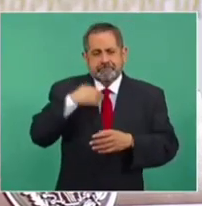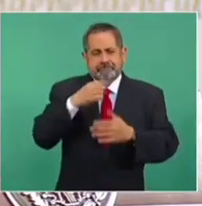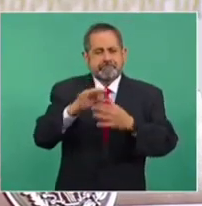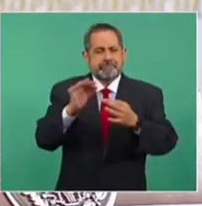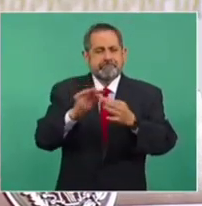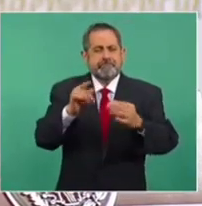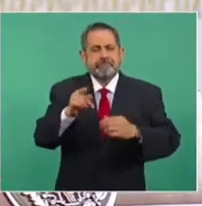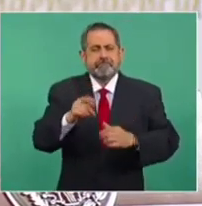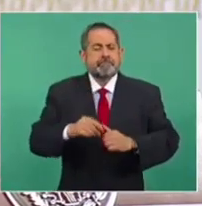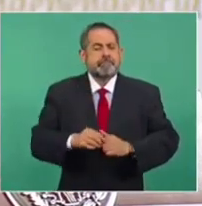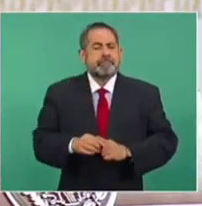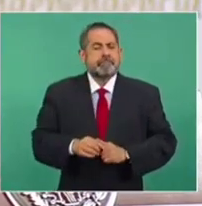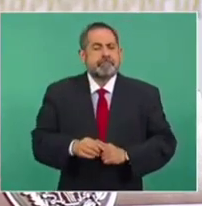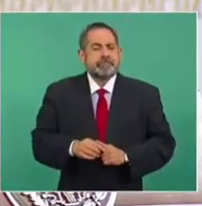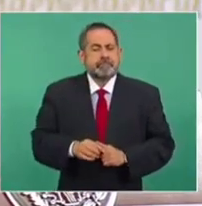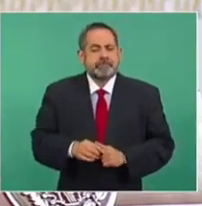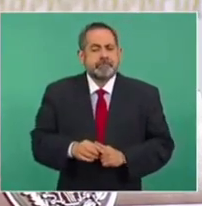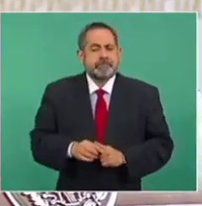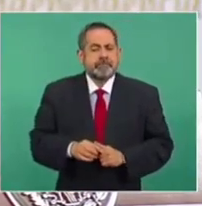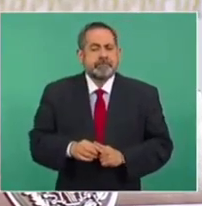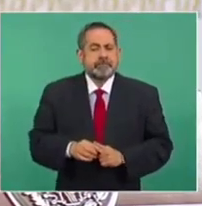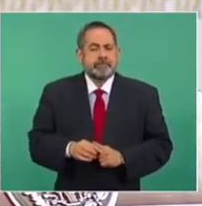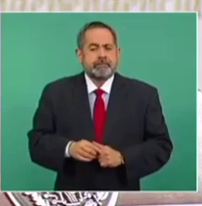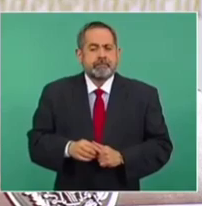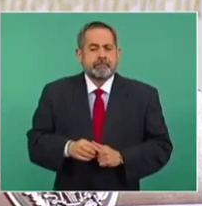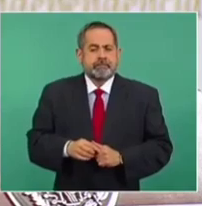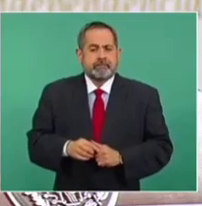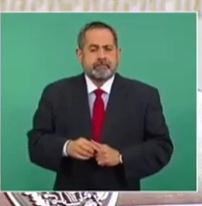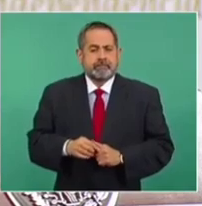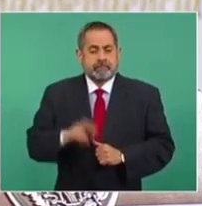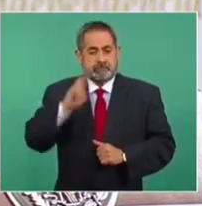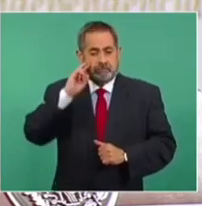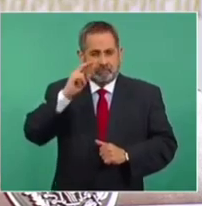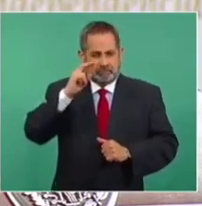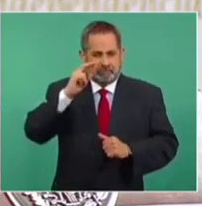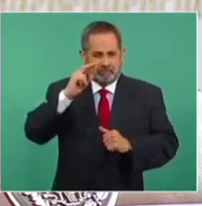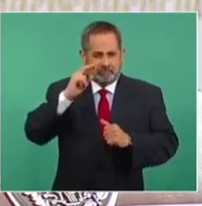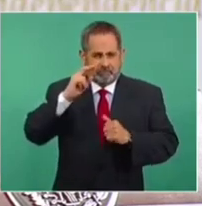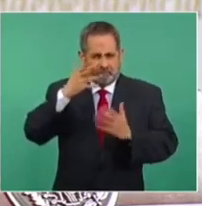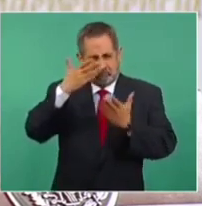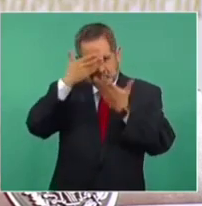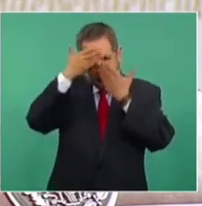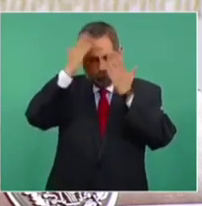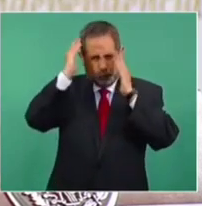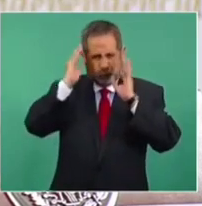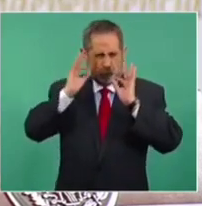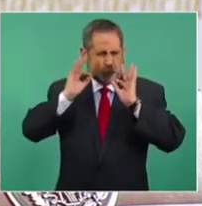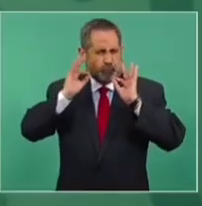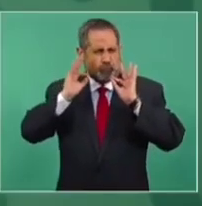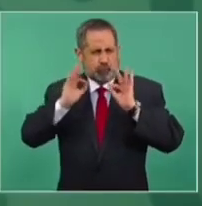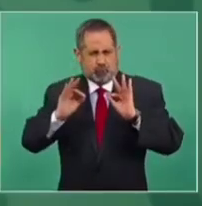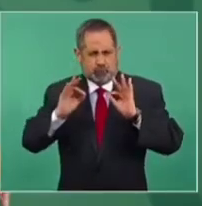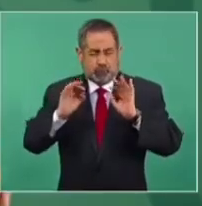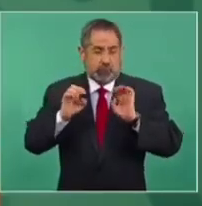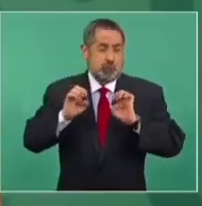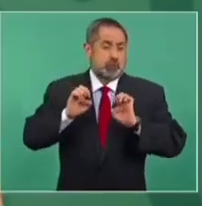peinado engominado que se usó mucho